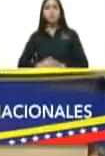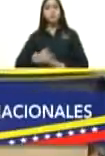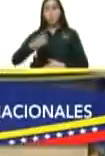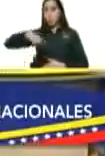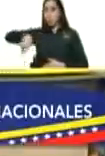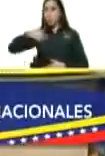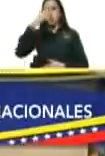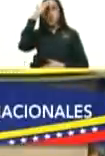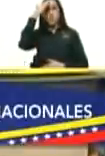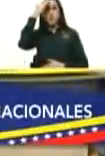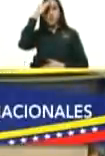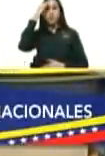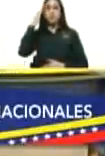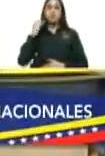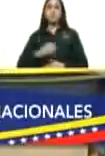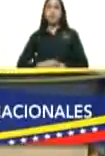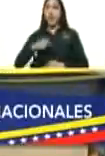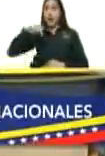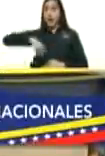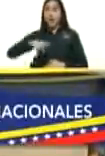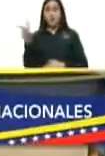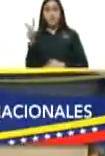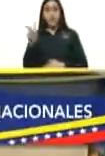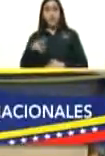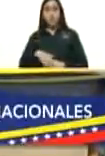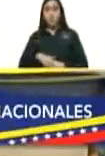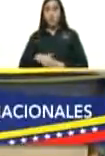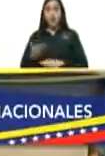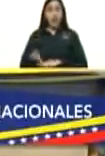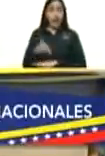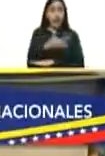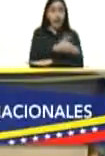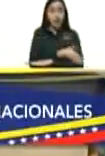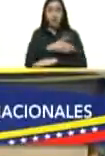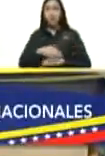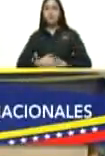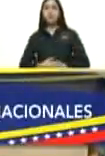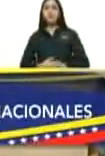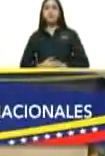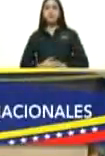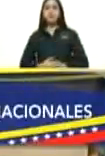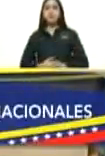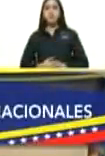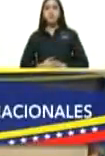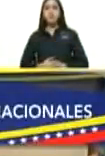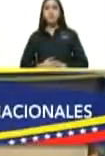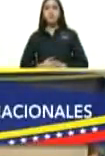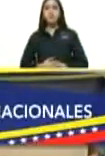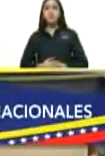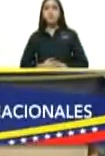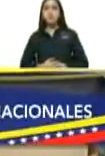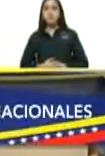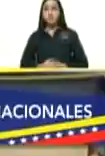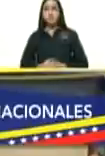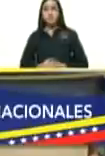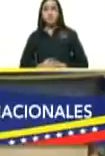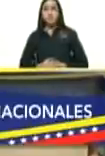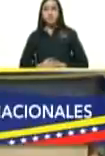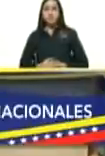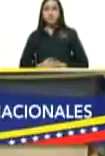que en Venezuela se pretendió y aún de manera